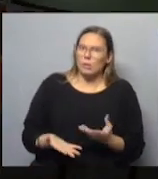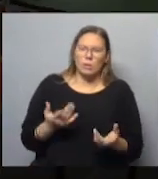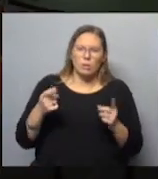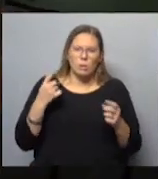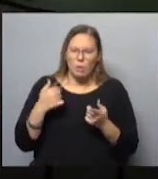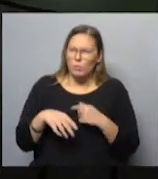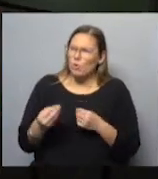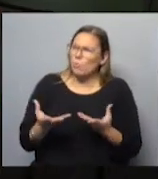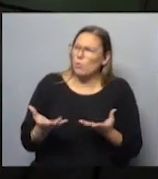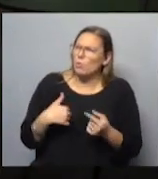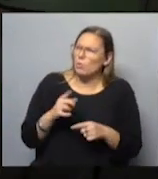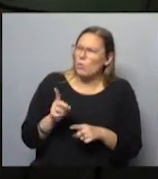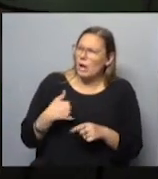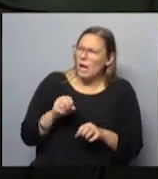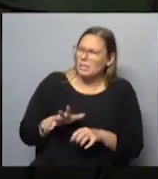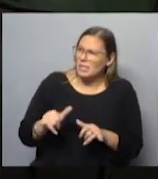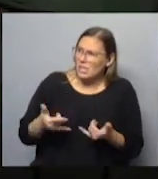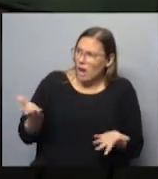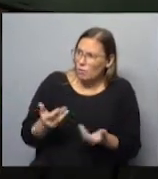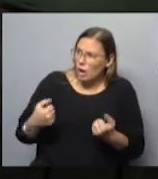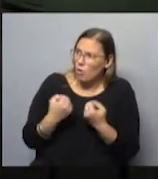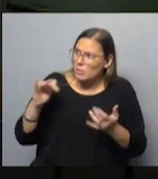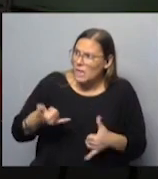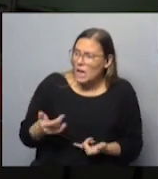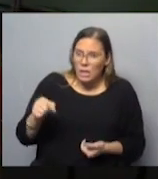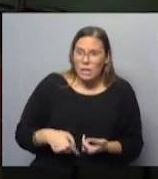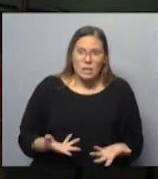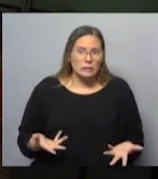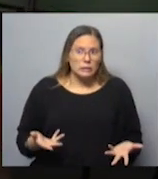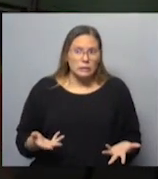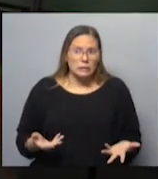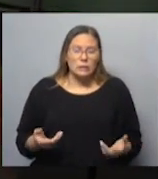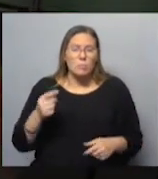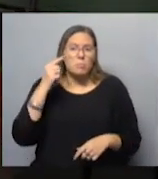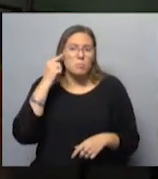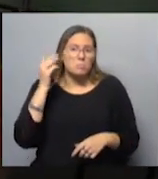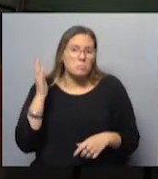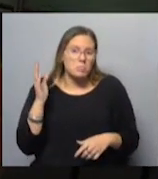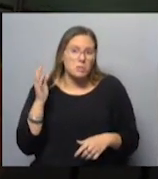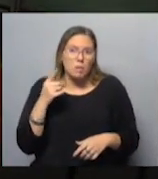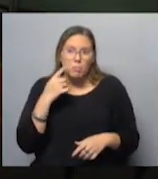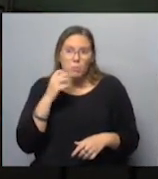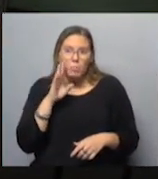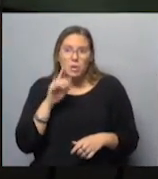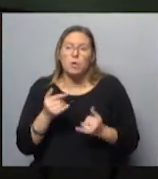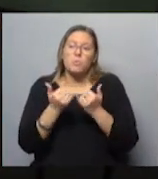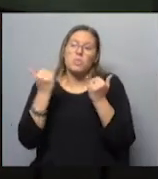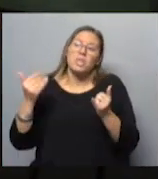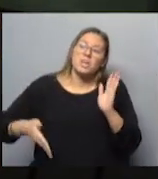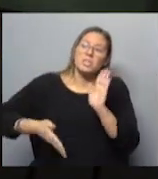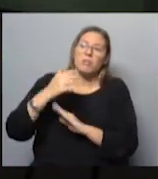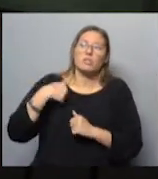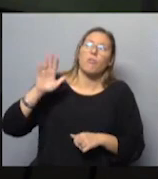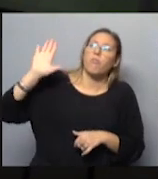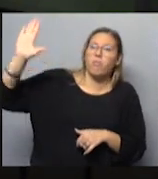el tipo, no, pero esto no iba a pasar así, ahora ya, de golpe. Quizás pensé hasta que mis padres un día se van a ir y yo me voy a